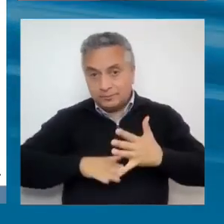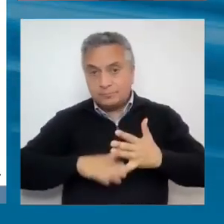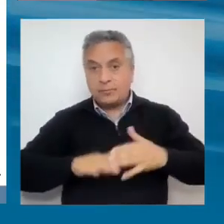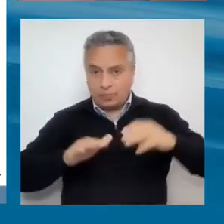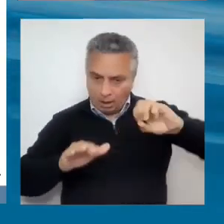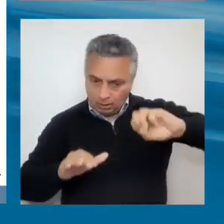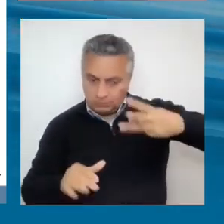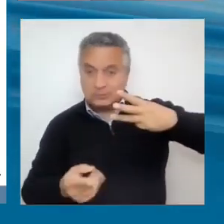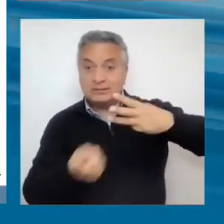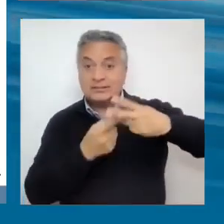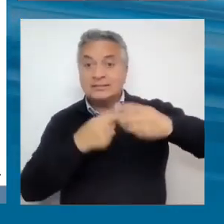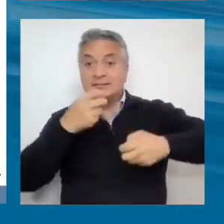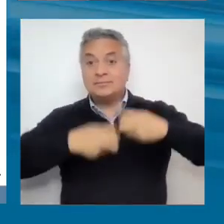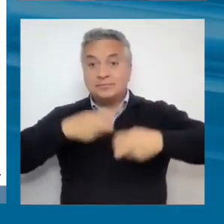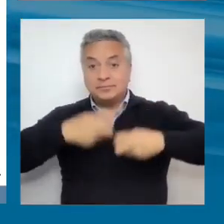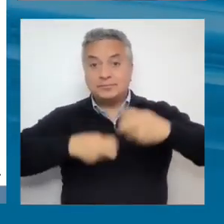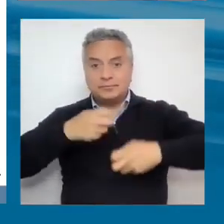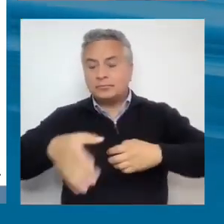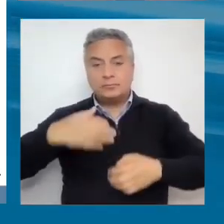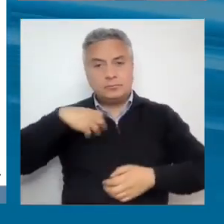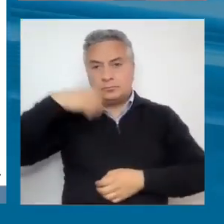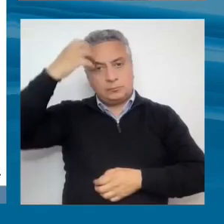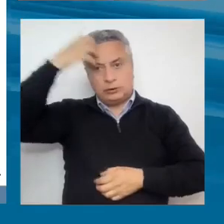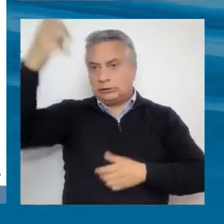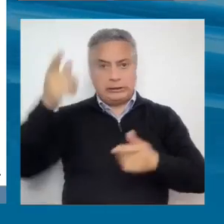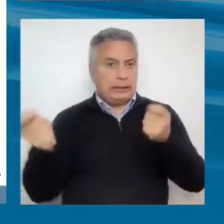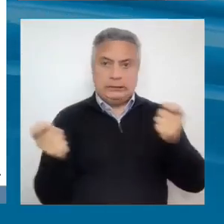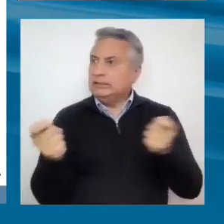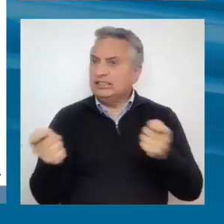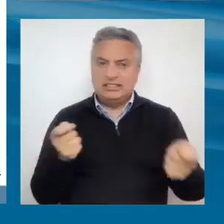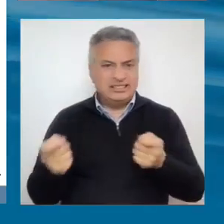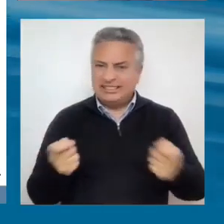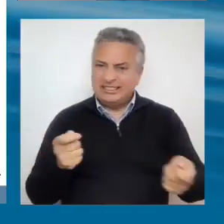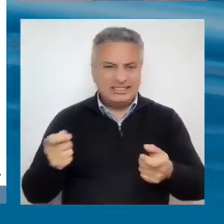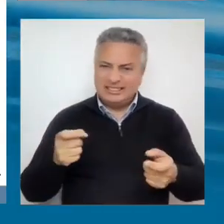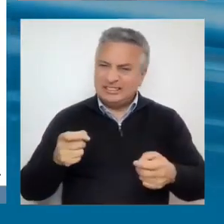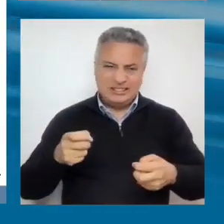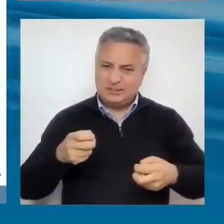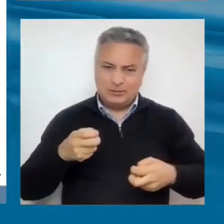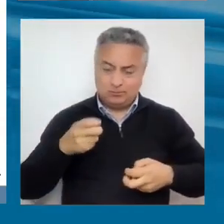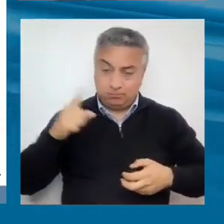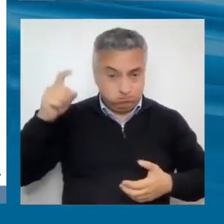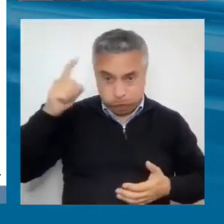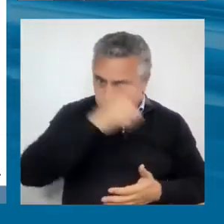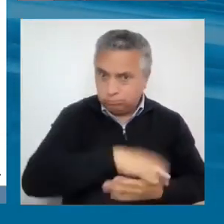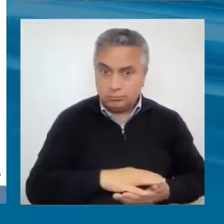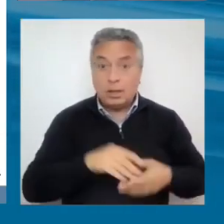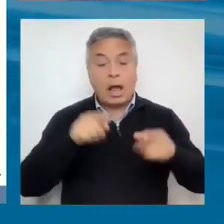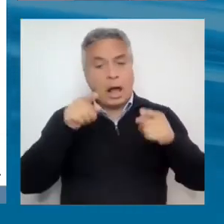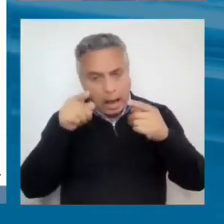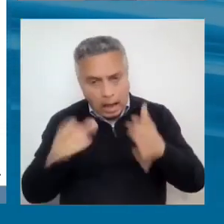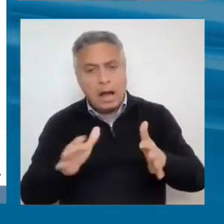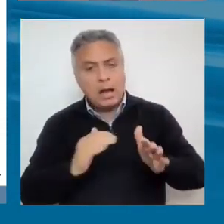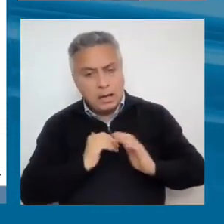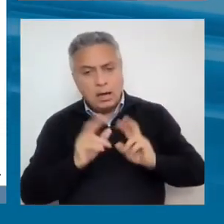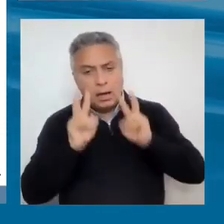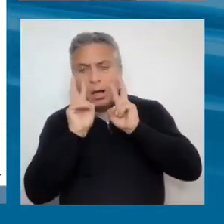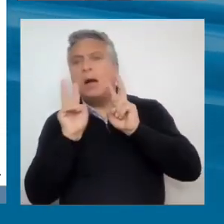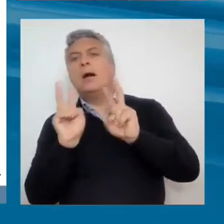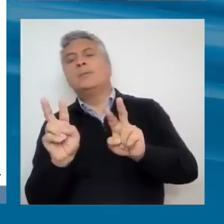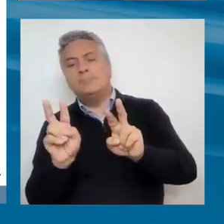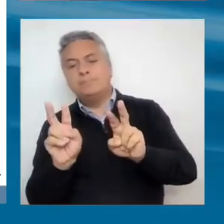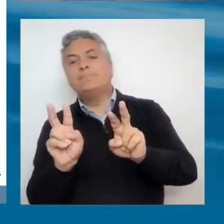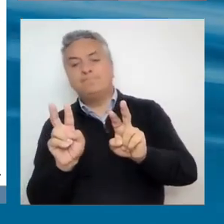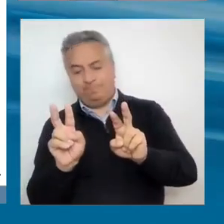gobernanza compleja y las bajas capacidades institucionales. Entonces, esta es una manera de mirar las brechas.